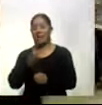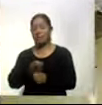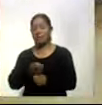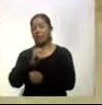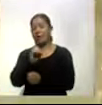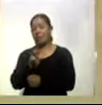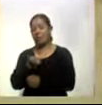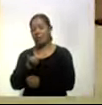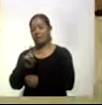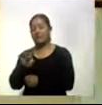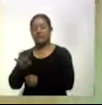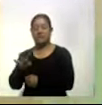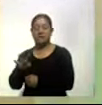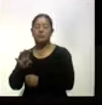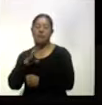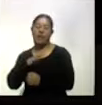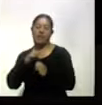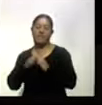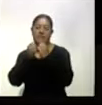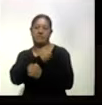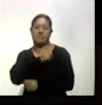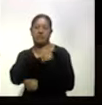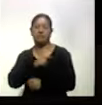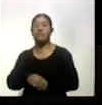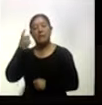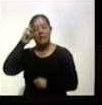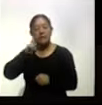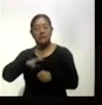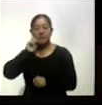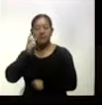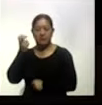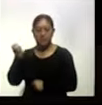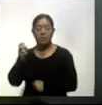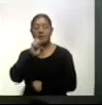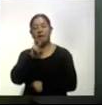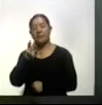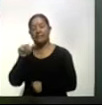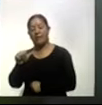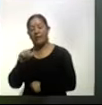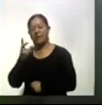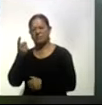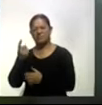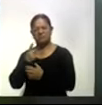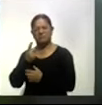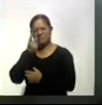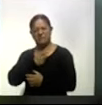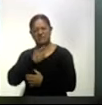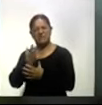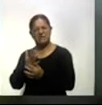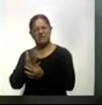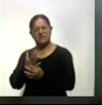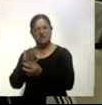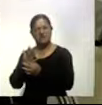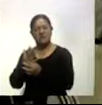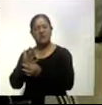sanitaria nacional por COVID-19. La directora de este espacio, Eva Sochitiotzin, habló de las acciones que implementaron para